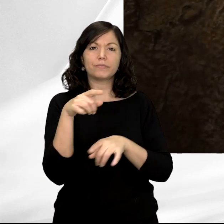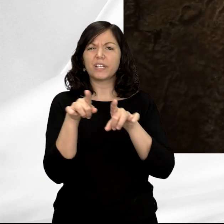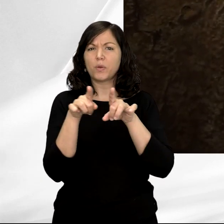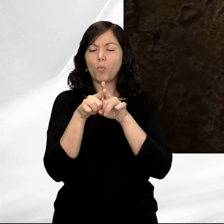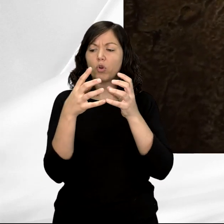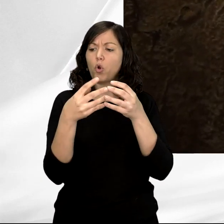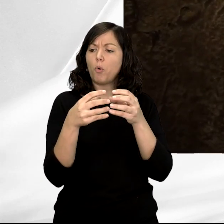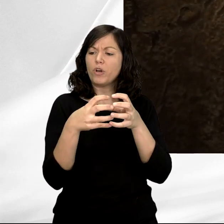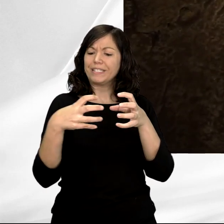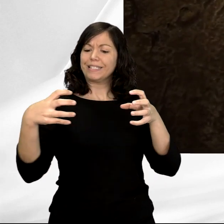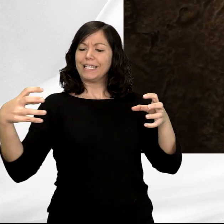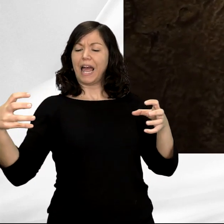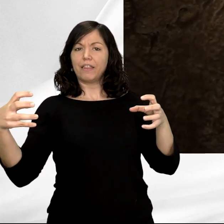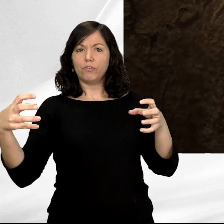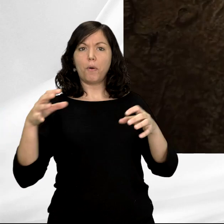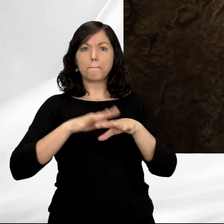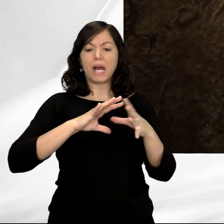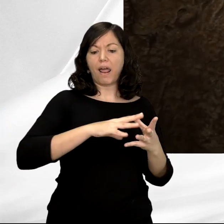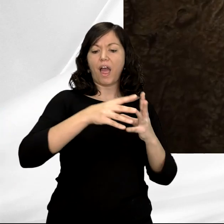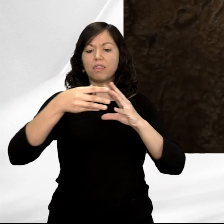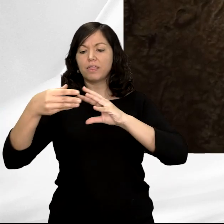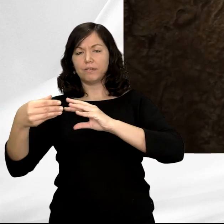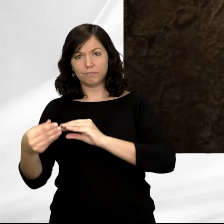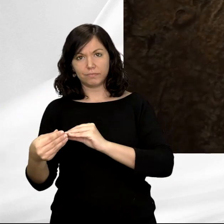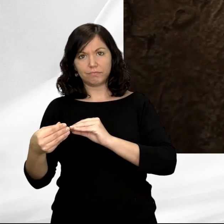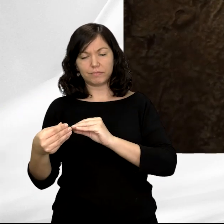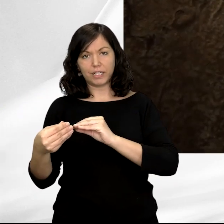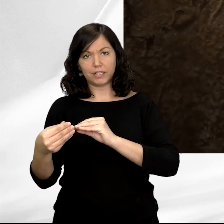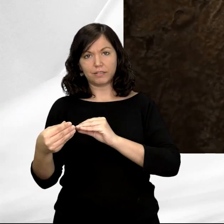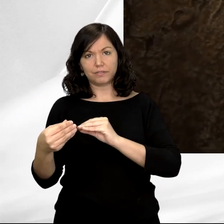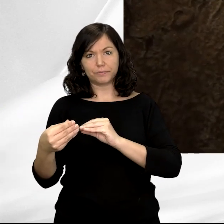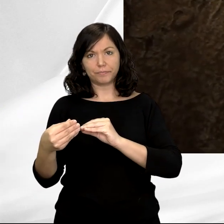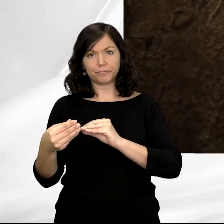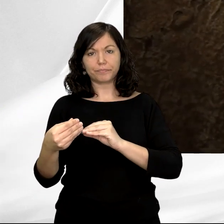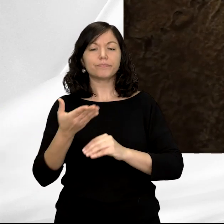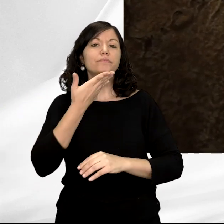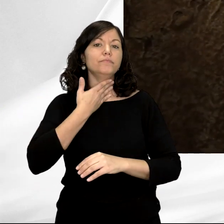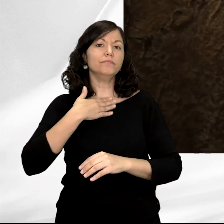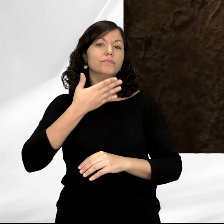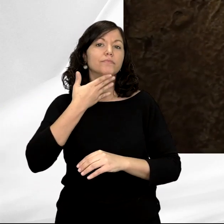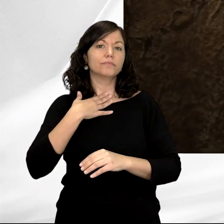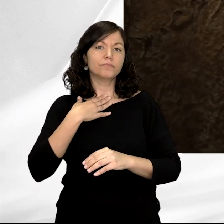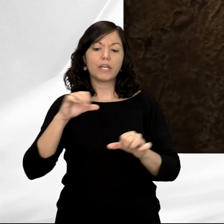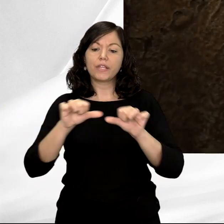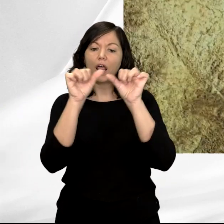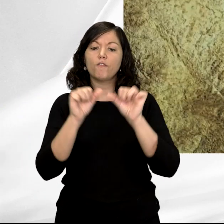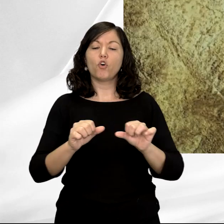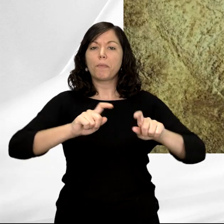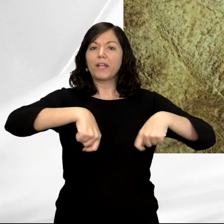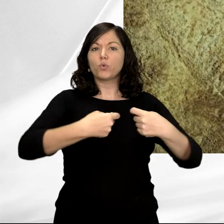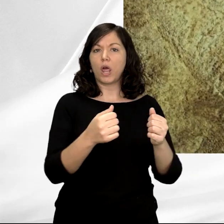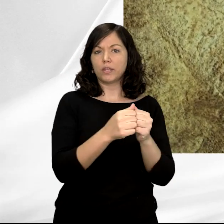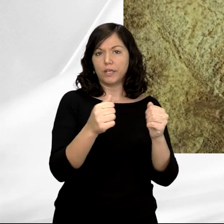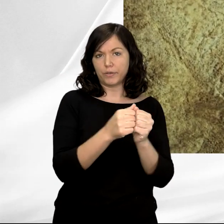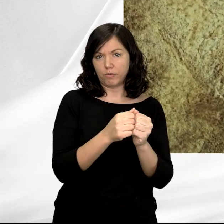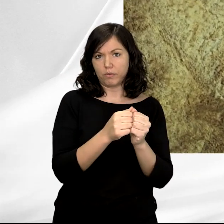estirada, para adaptar la representación de la quijada a la forma natural de la pared. En la